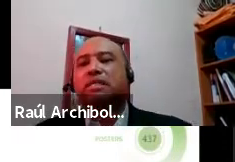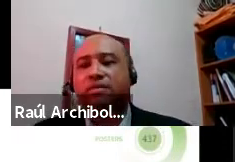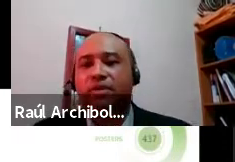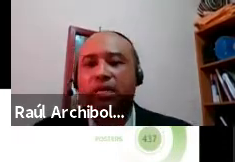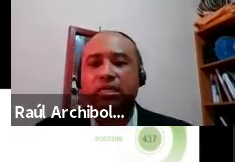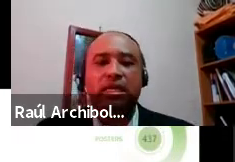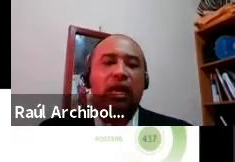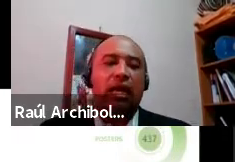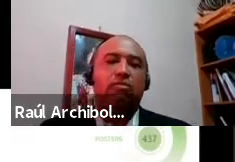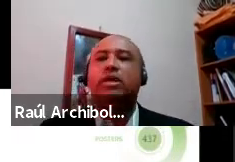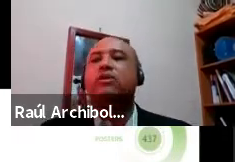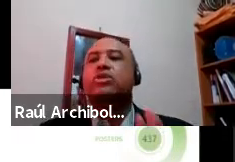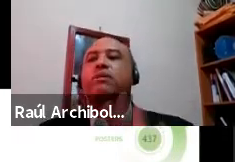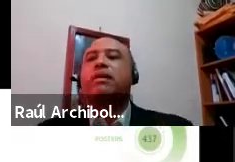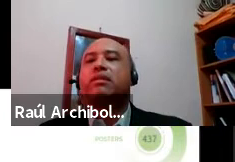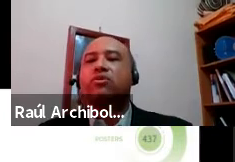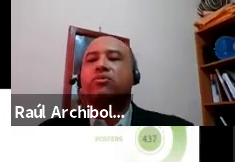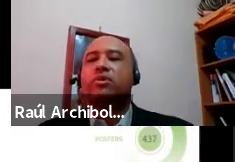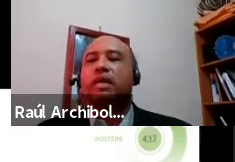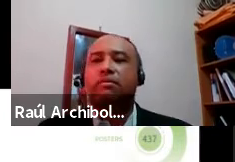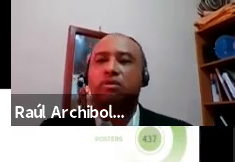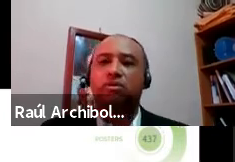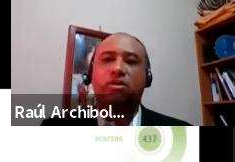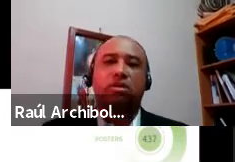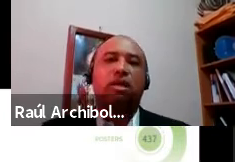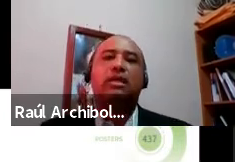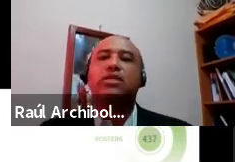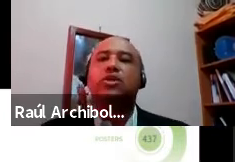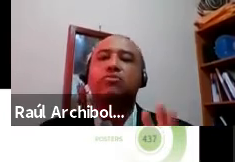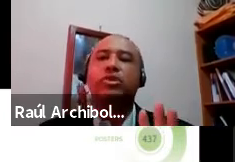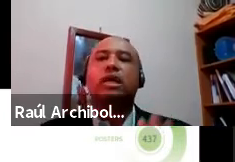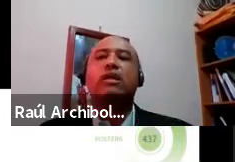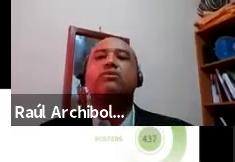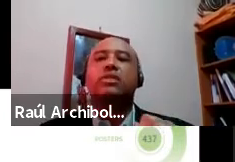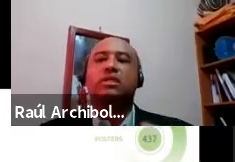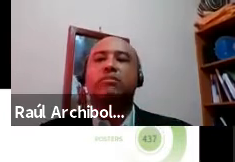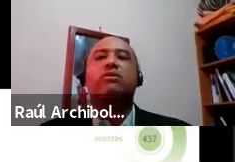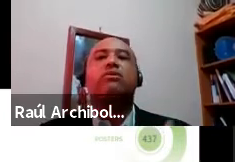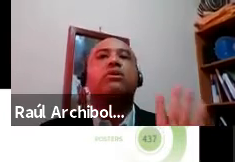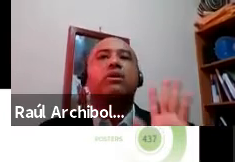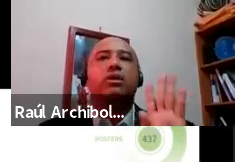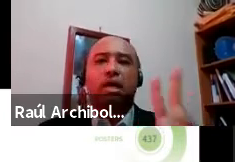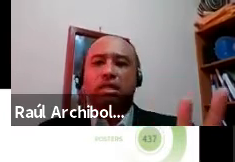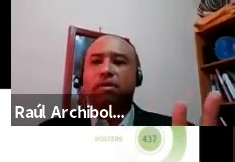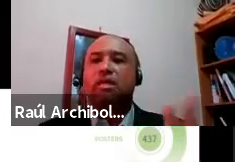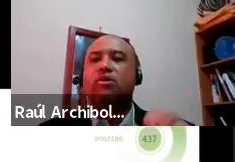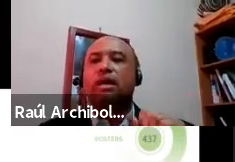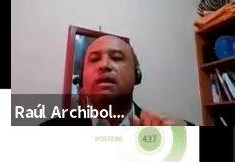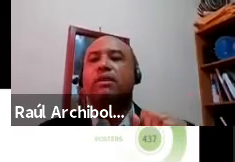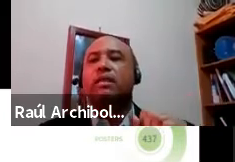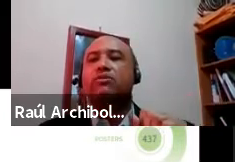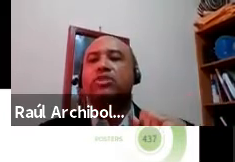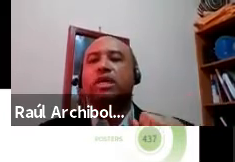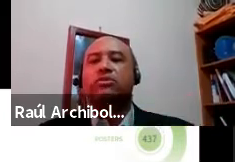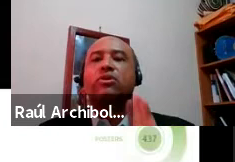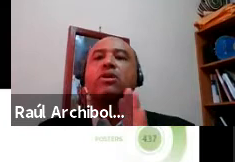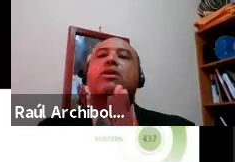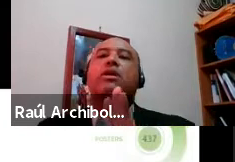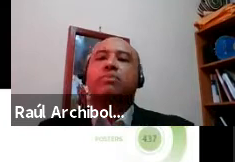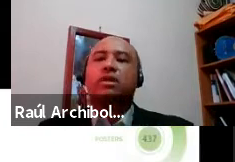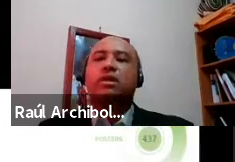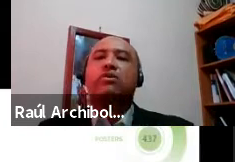vamos a hacer referencia al modelo sistemático bivariable conceptual, es decir, un modelo sistémico a través de dos variables de